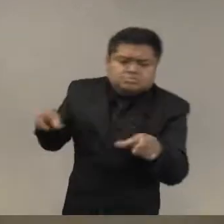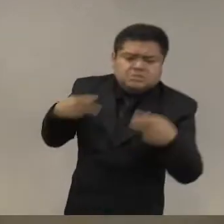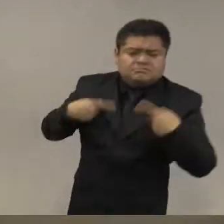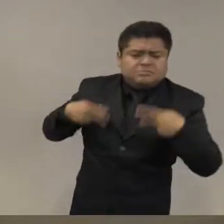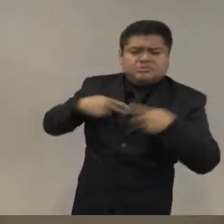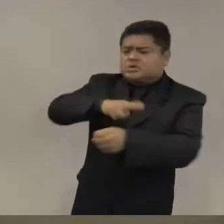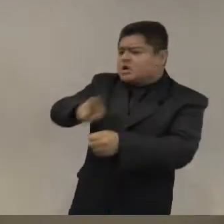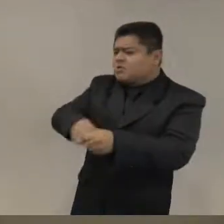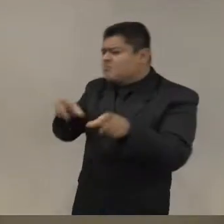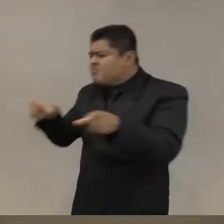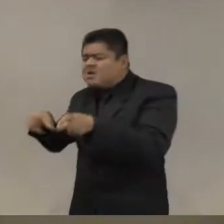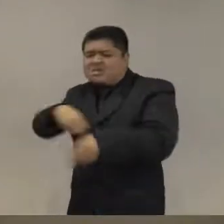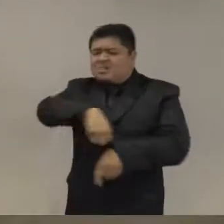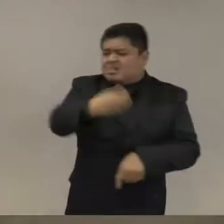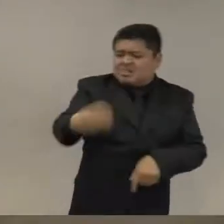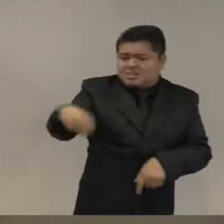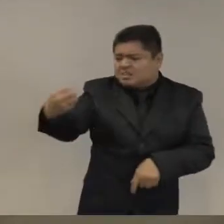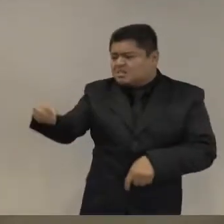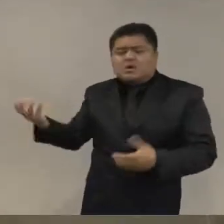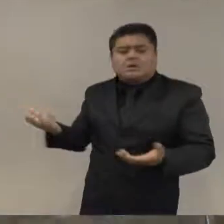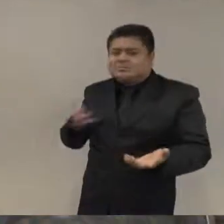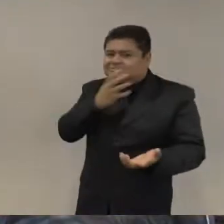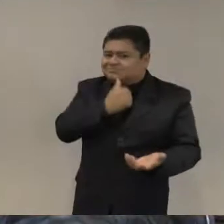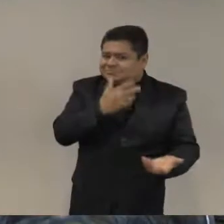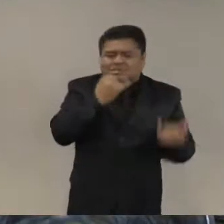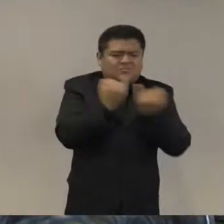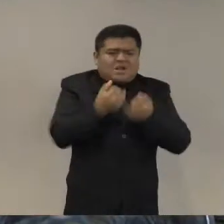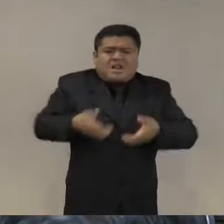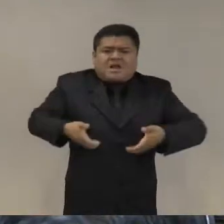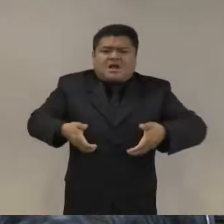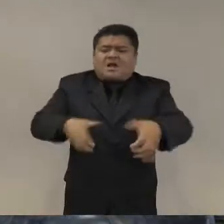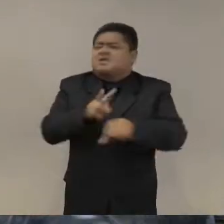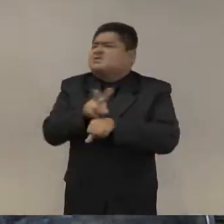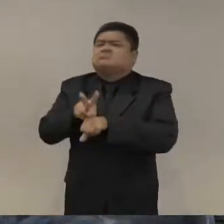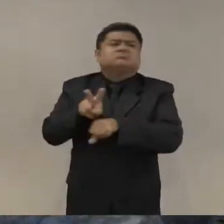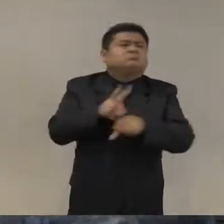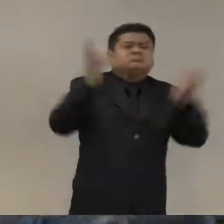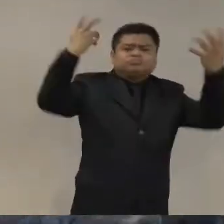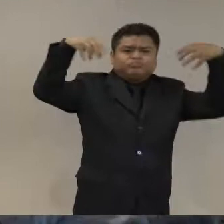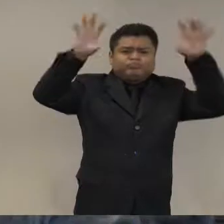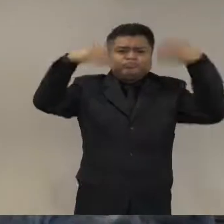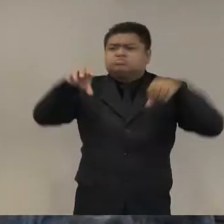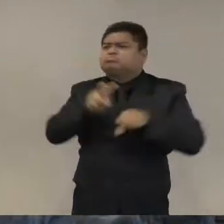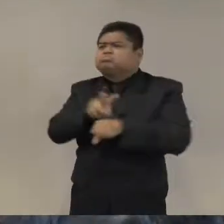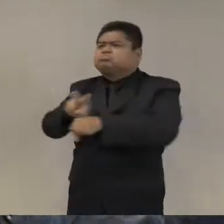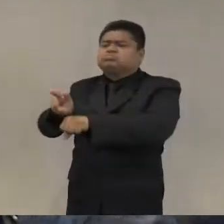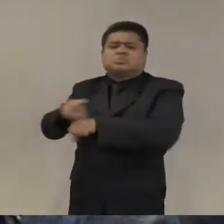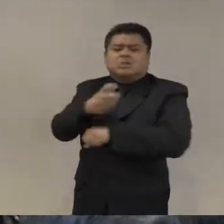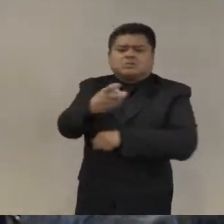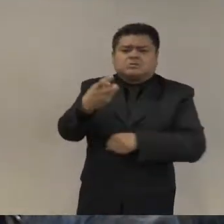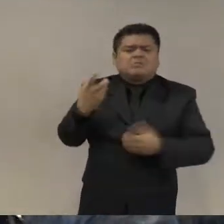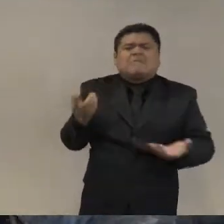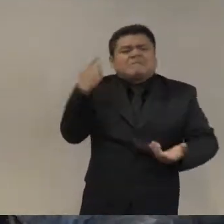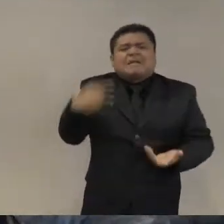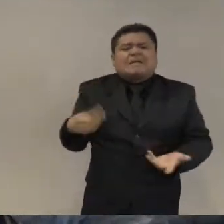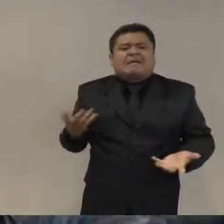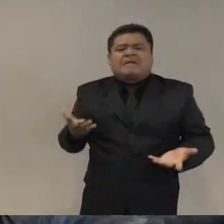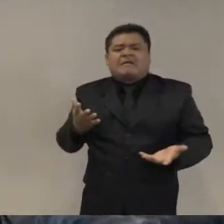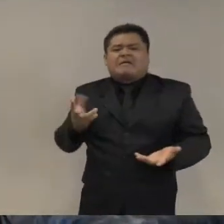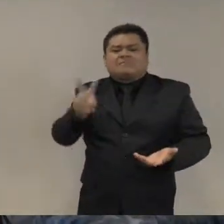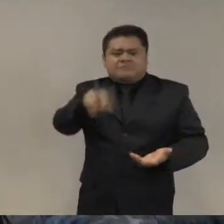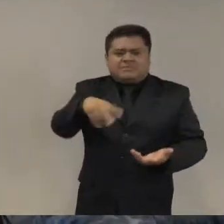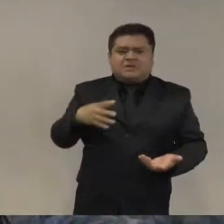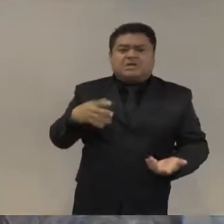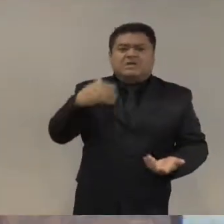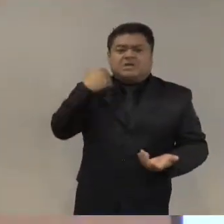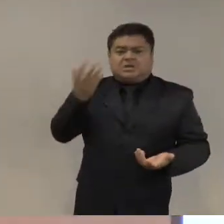desordenadas y eso de patrullar calles no le da ni medallas ni ascensos en la mayoría de los países. Y